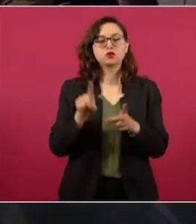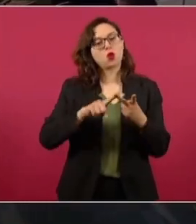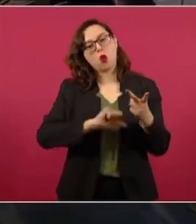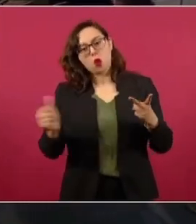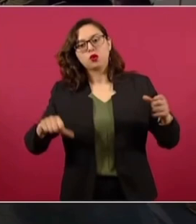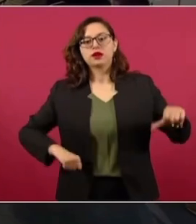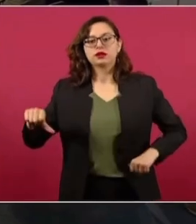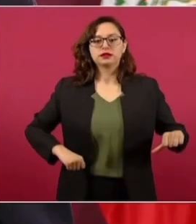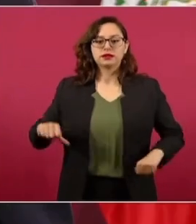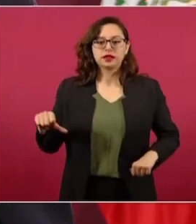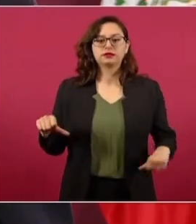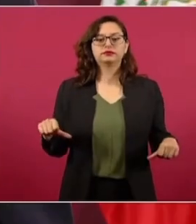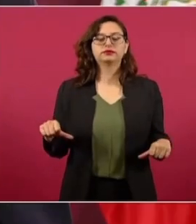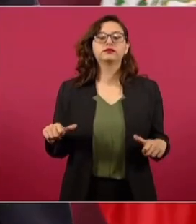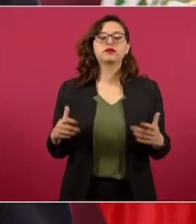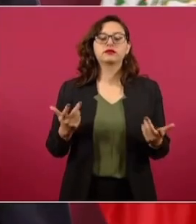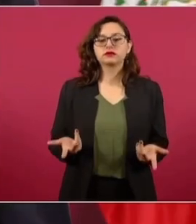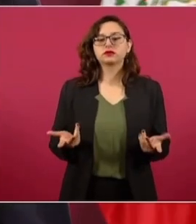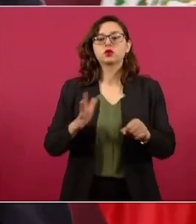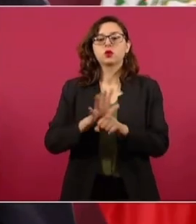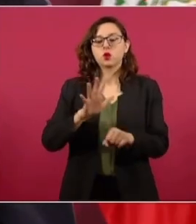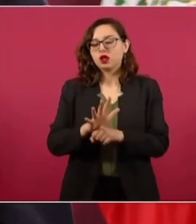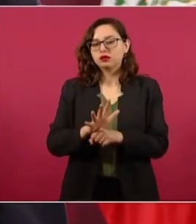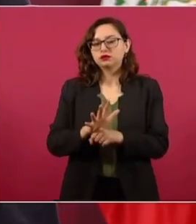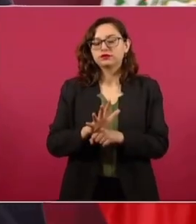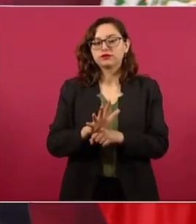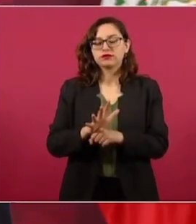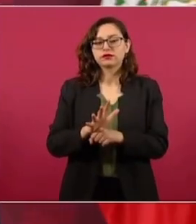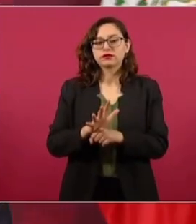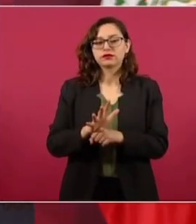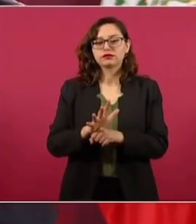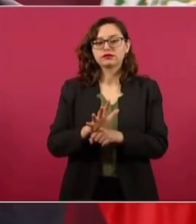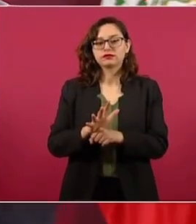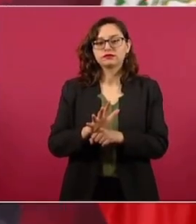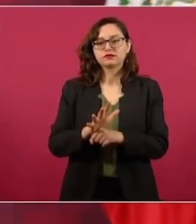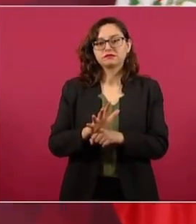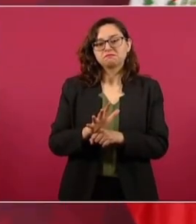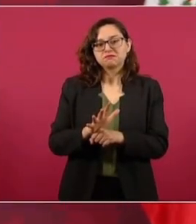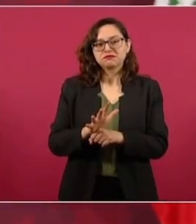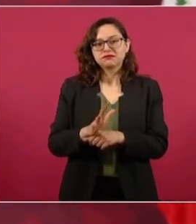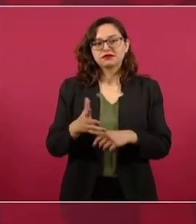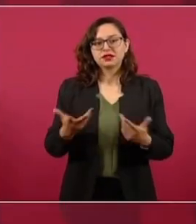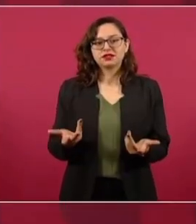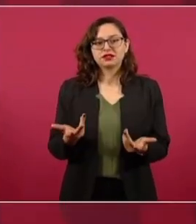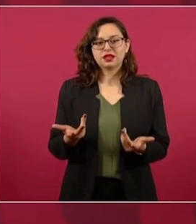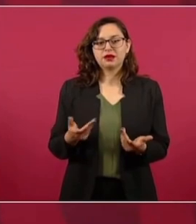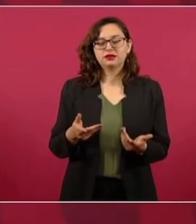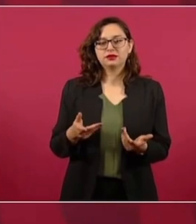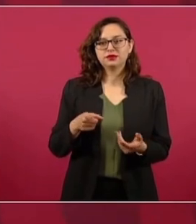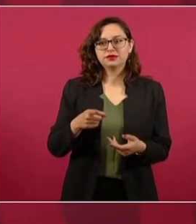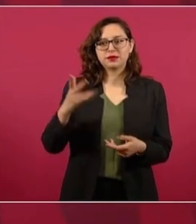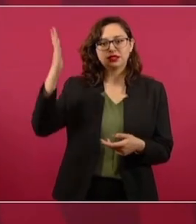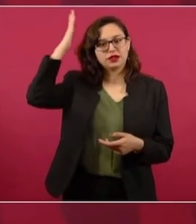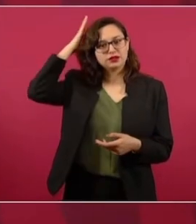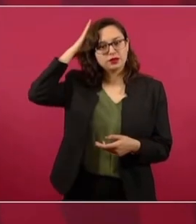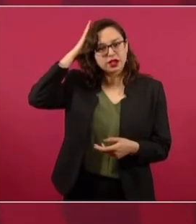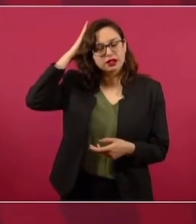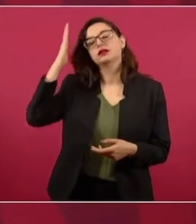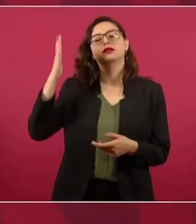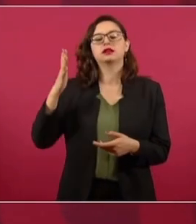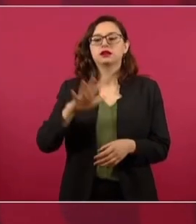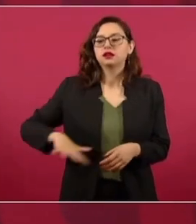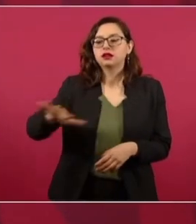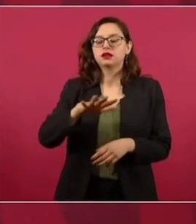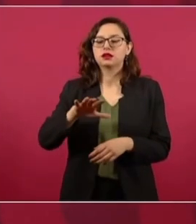en una ceremonia, un homenaje al dirigente de las causas civiles de la igualdad,